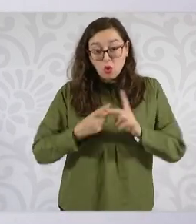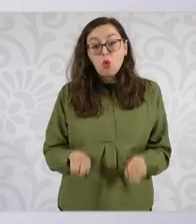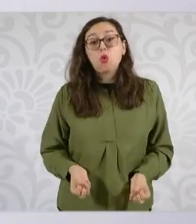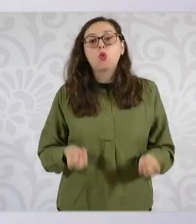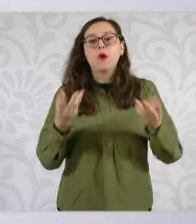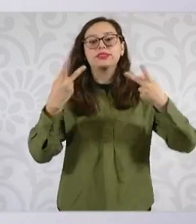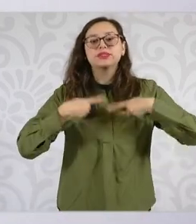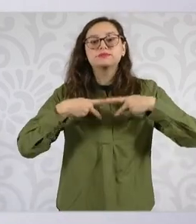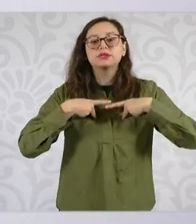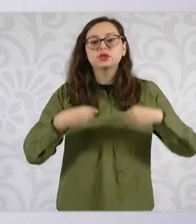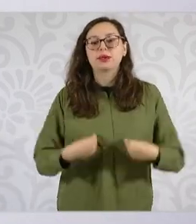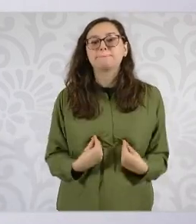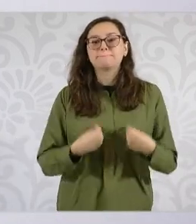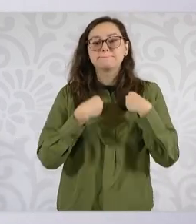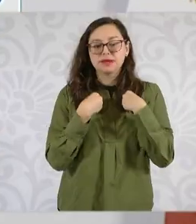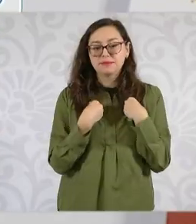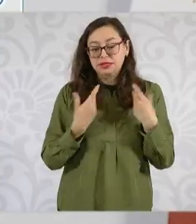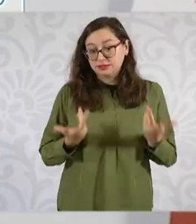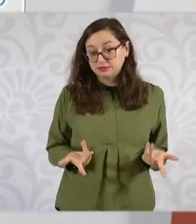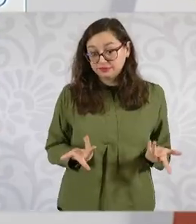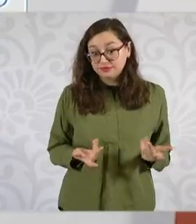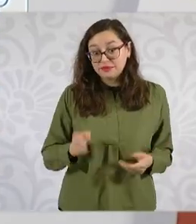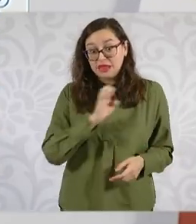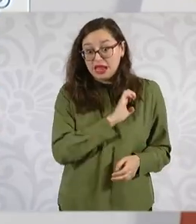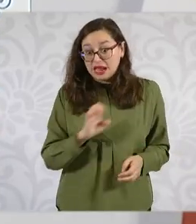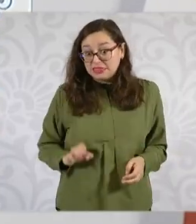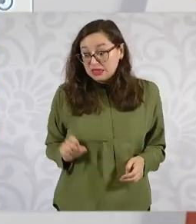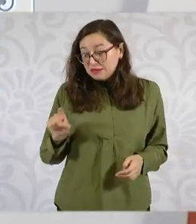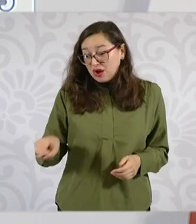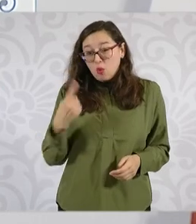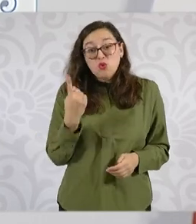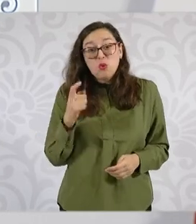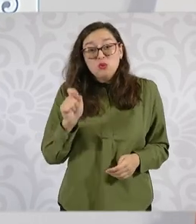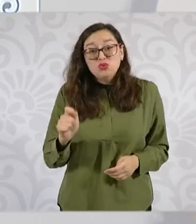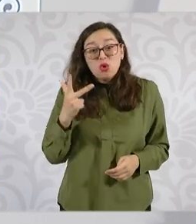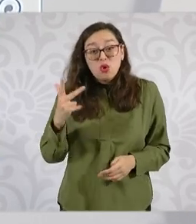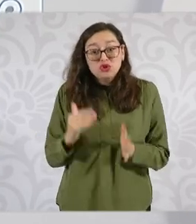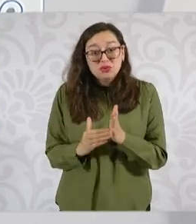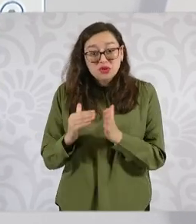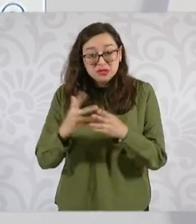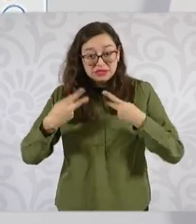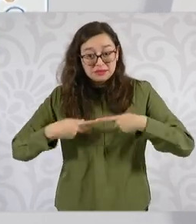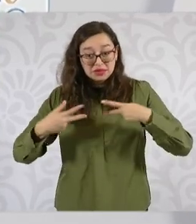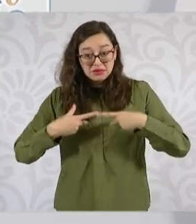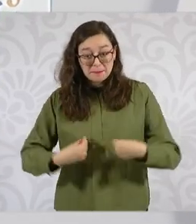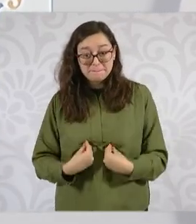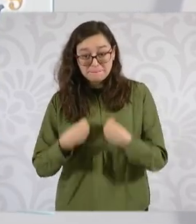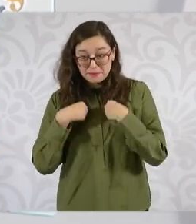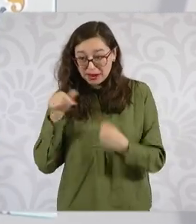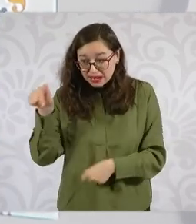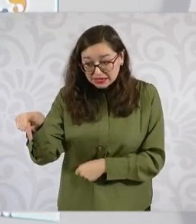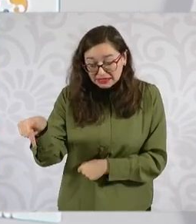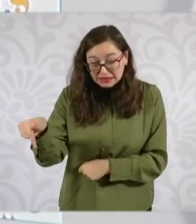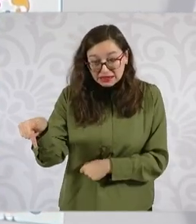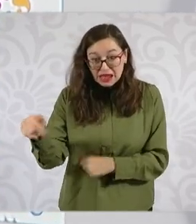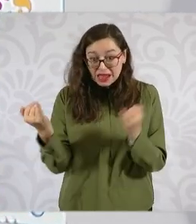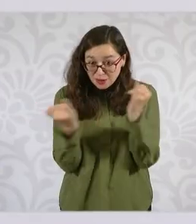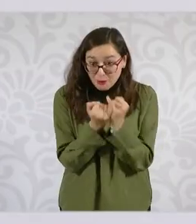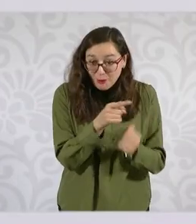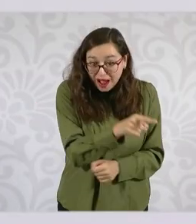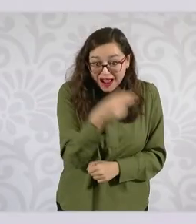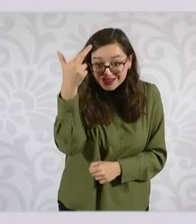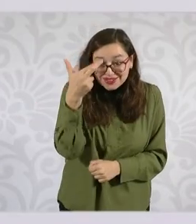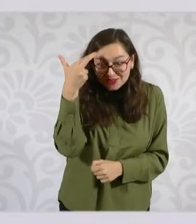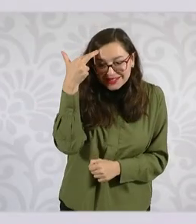con número de habitantes o Ecatepec que tiene 1.8 millones de habitantes. Entonces, no podría ser